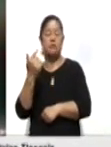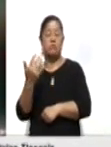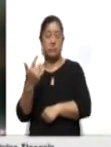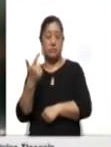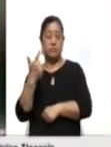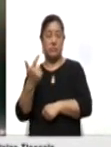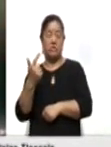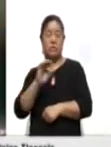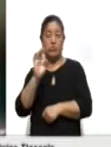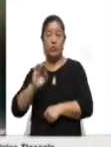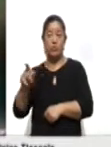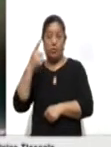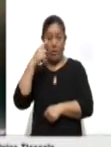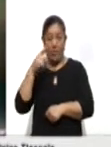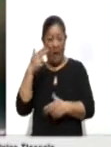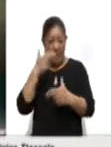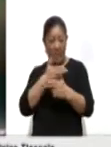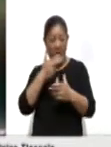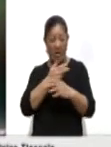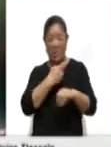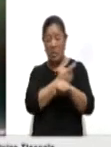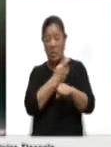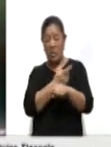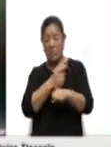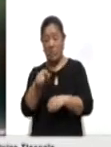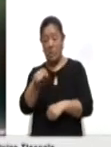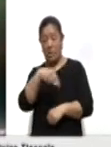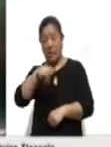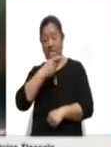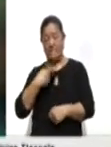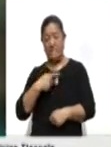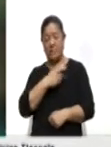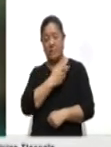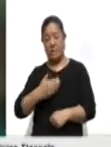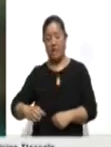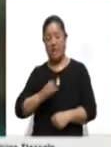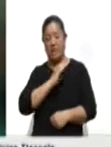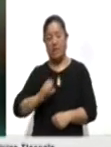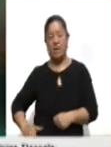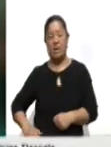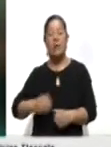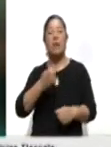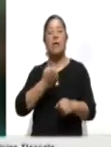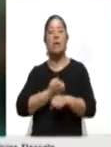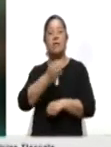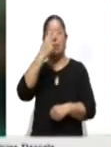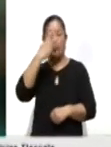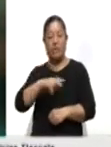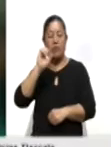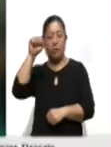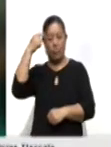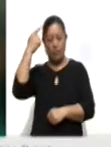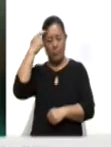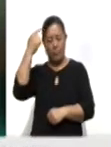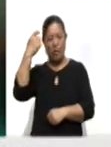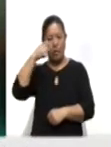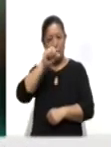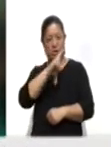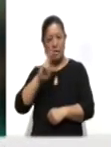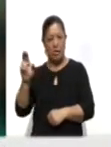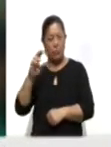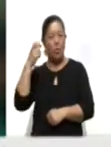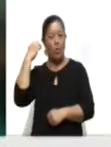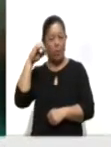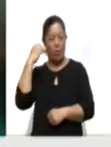violencia y amenazas hacia las y los candidatos son del Estado de México, Veracruz, Nuevo León, Oaxaca, San Luis Potosí y Quintana Roo. La funcionaria